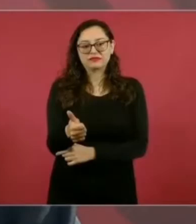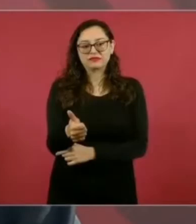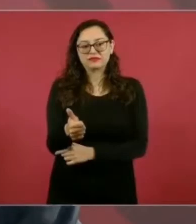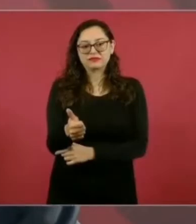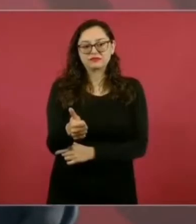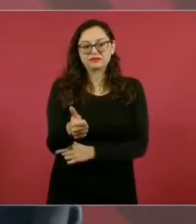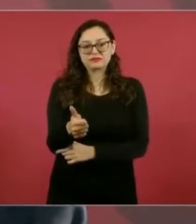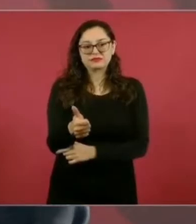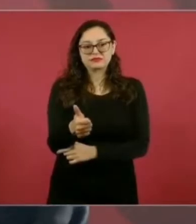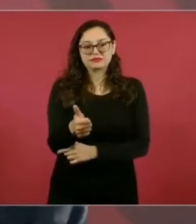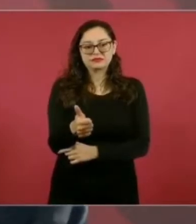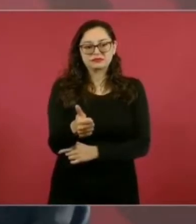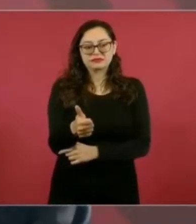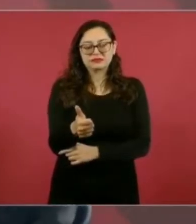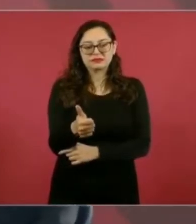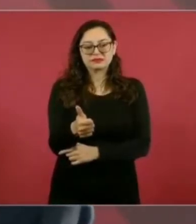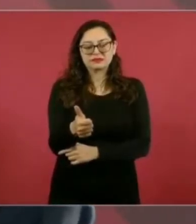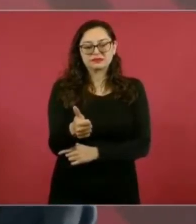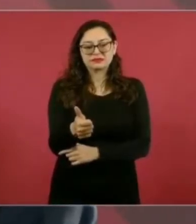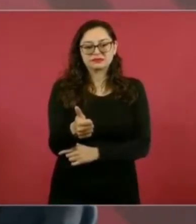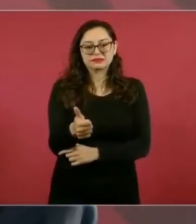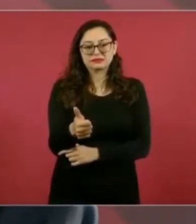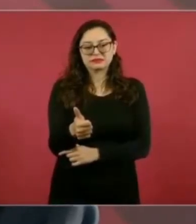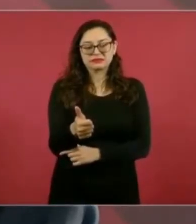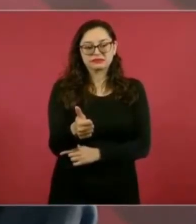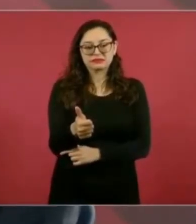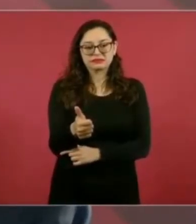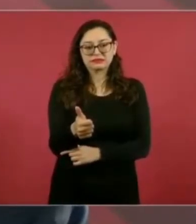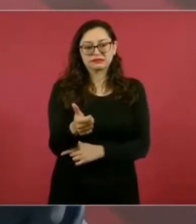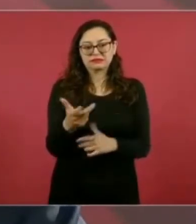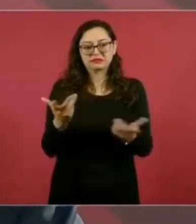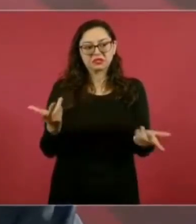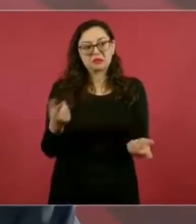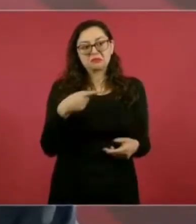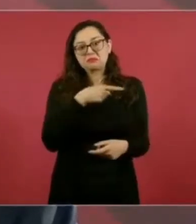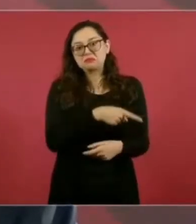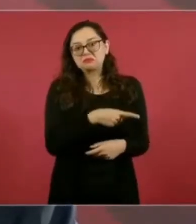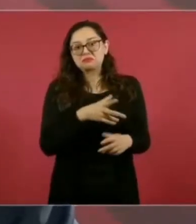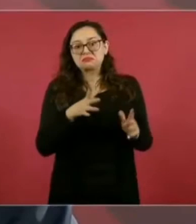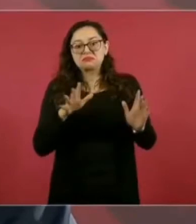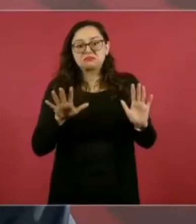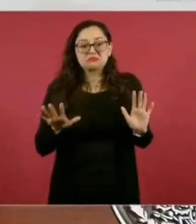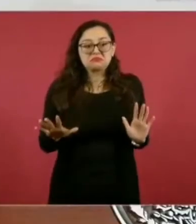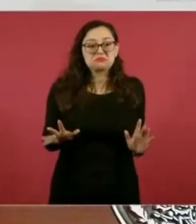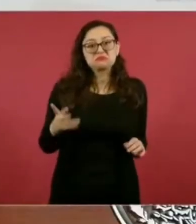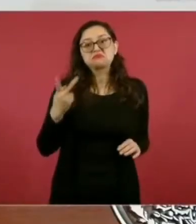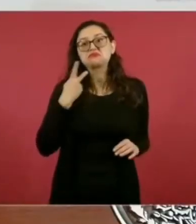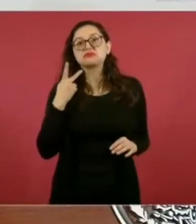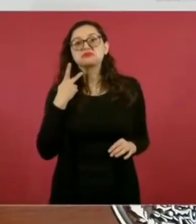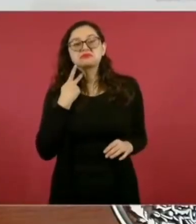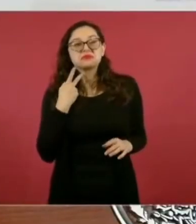que se han colado entre comillas